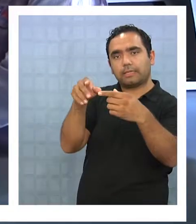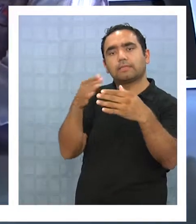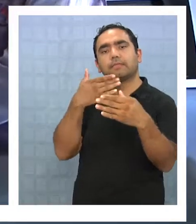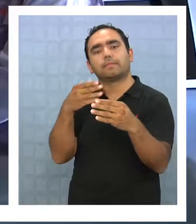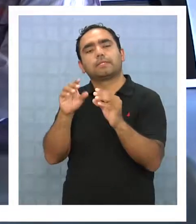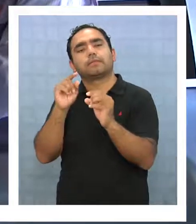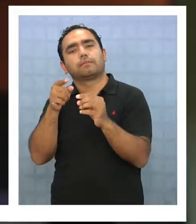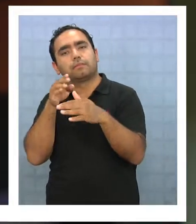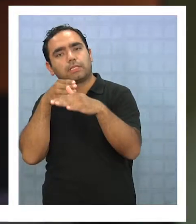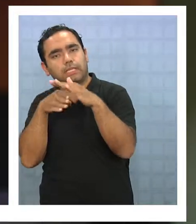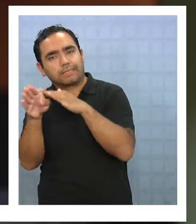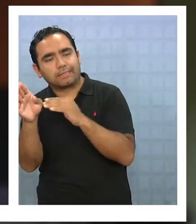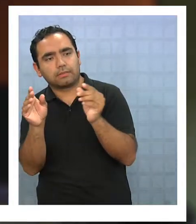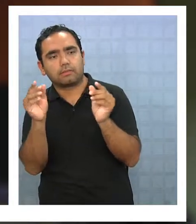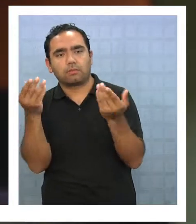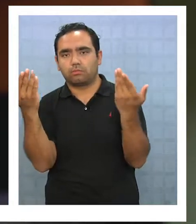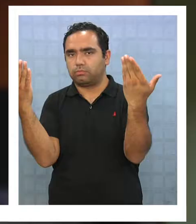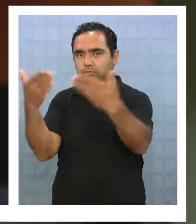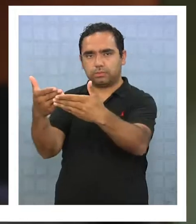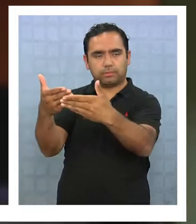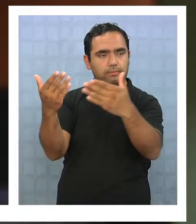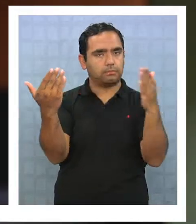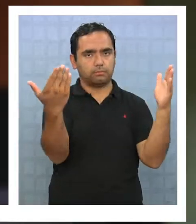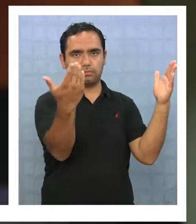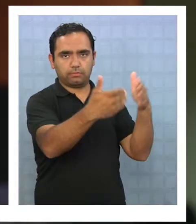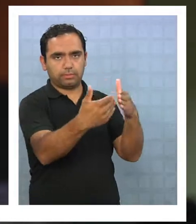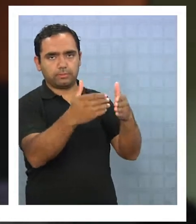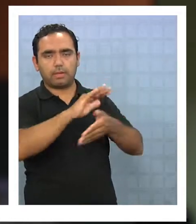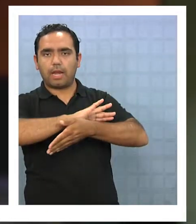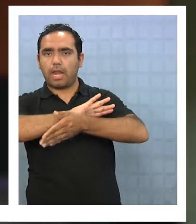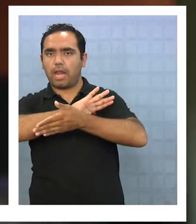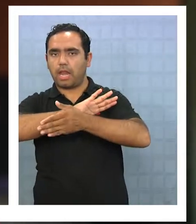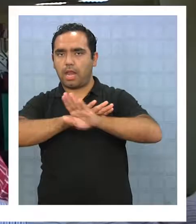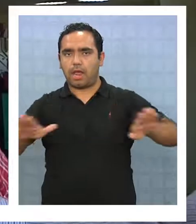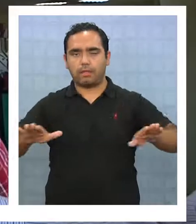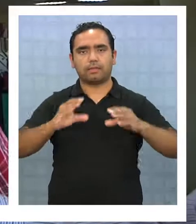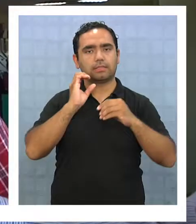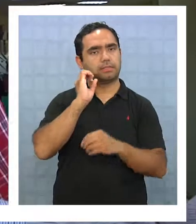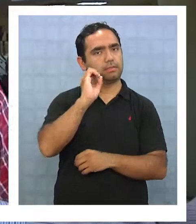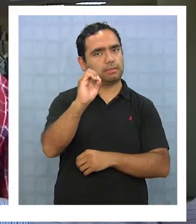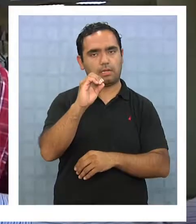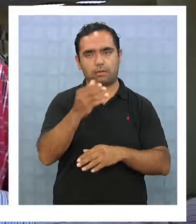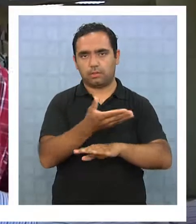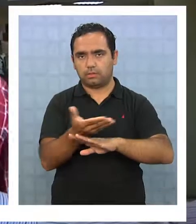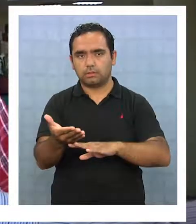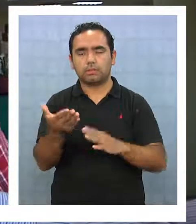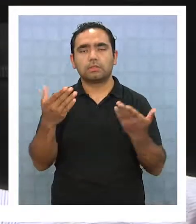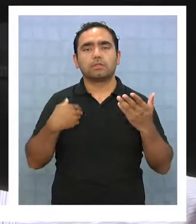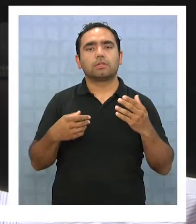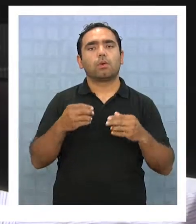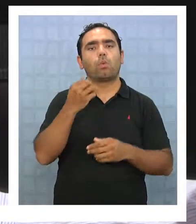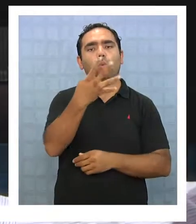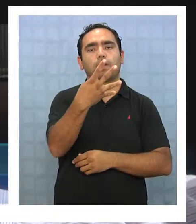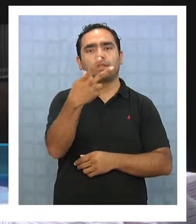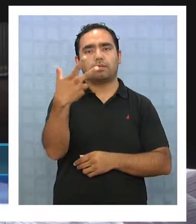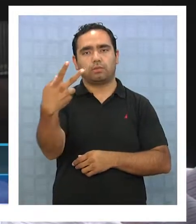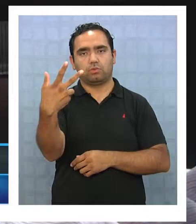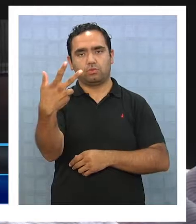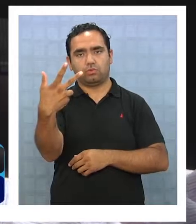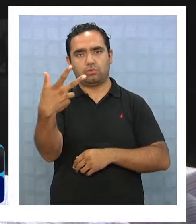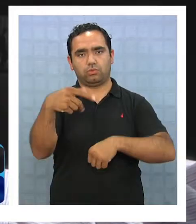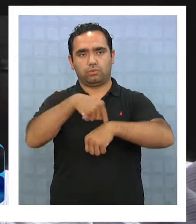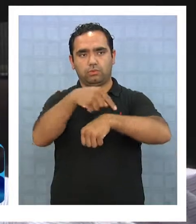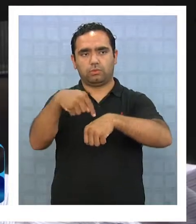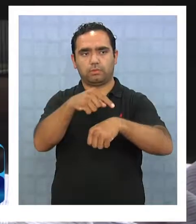Cero atención. Ninguna de las puertas, ni el sitio Q, ni patio de sellaje, ni patio de auto. Cero atención por 48 horas. El viernes en la tarde,